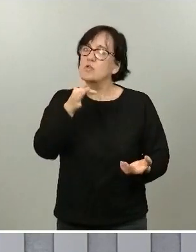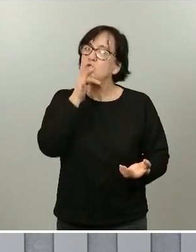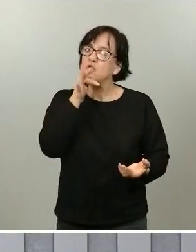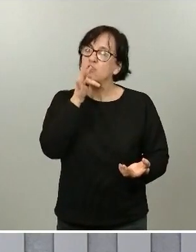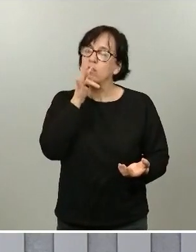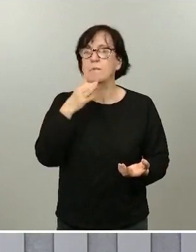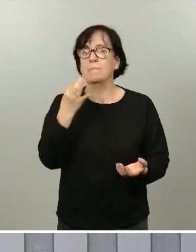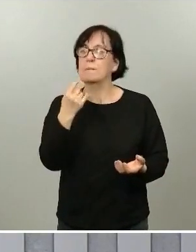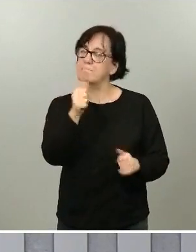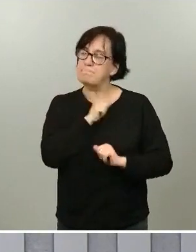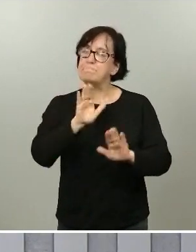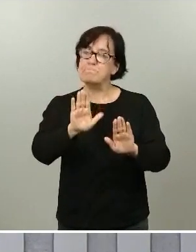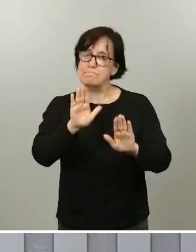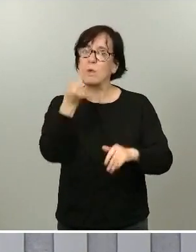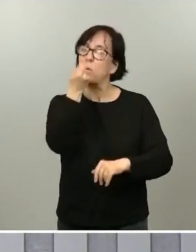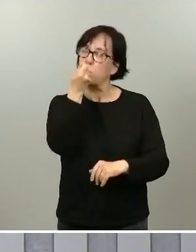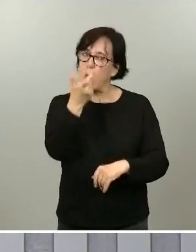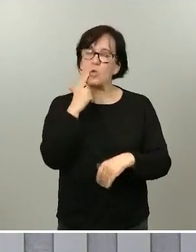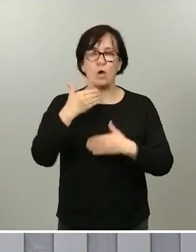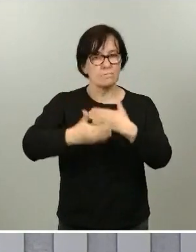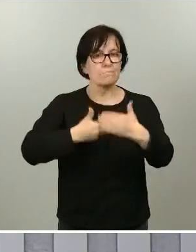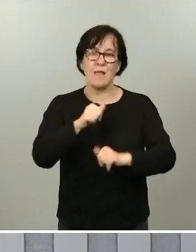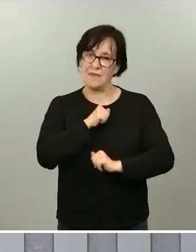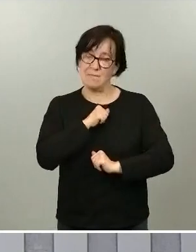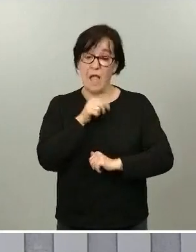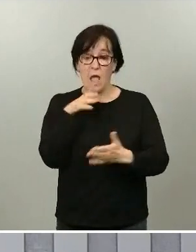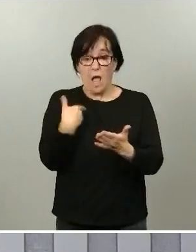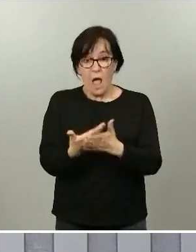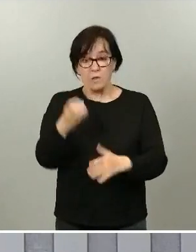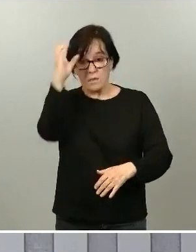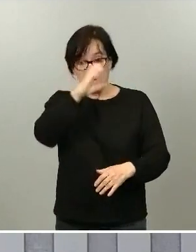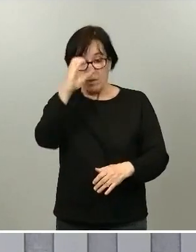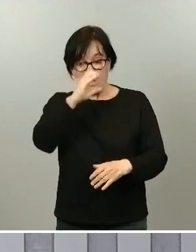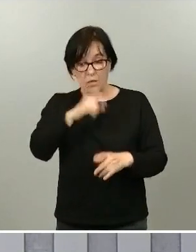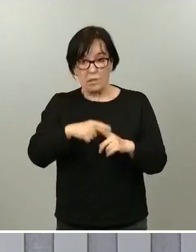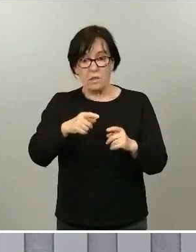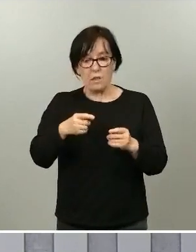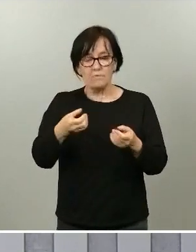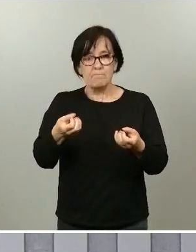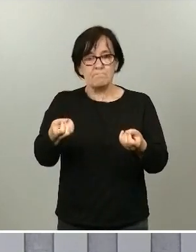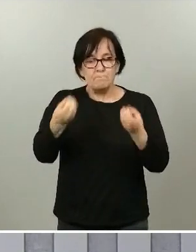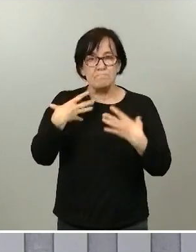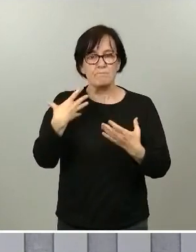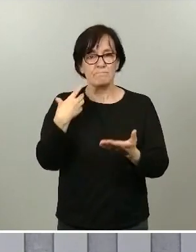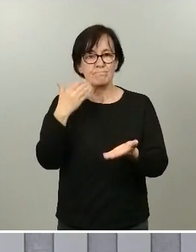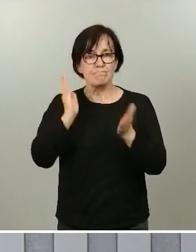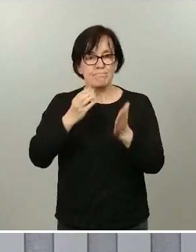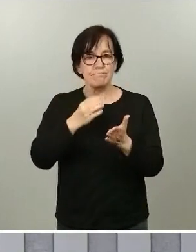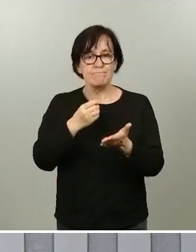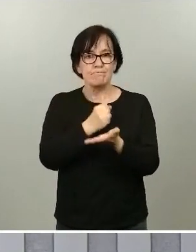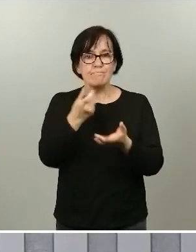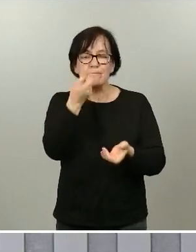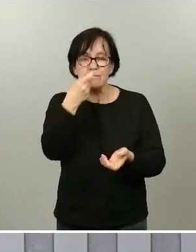poco, porque esto no va a ocurrir hasta que la ciencia no nos permita tener tratamientos médicos eficaces o